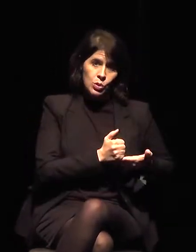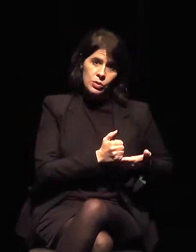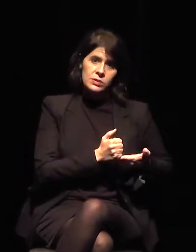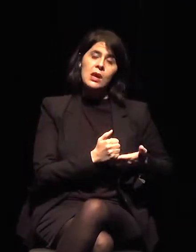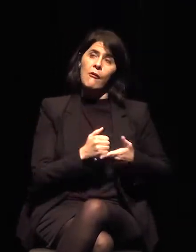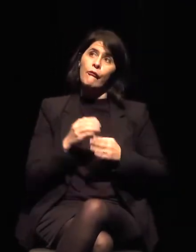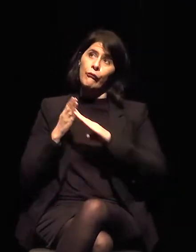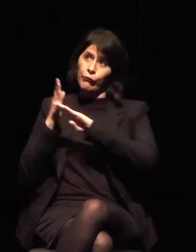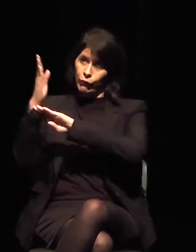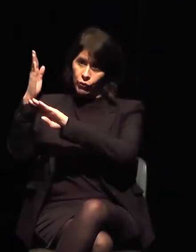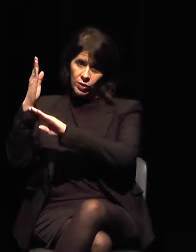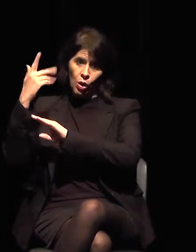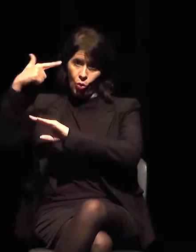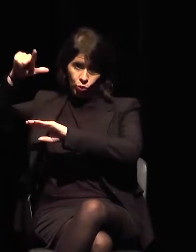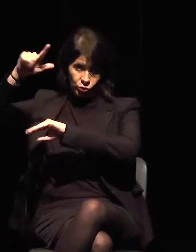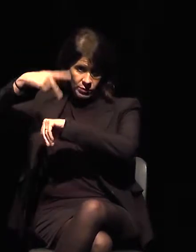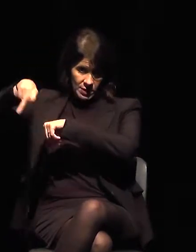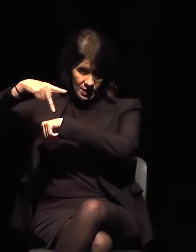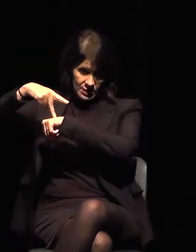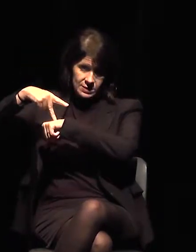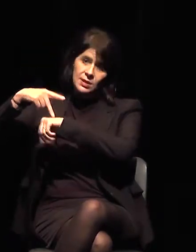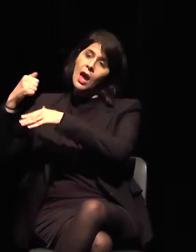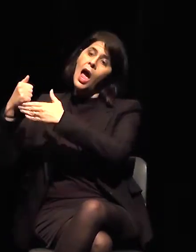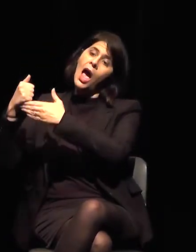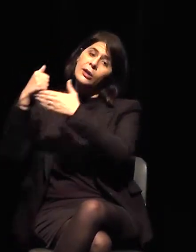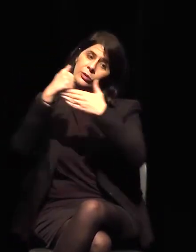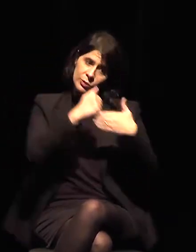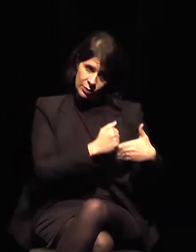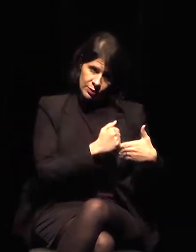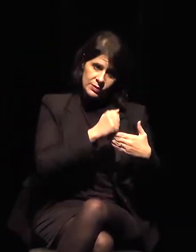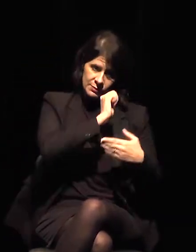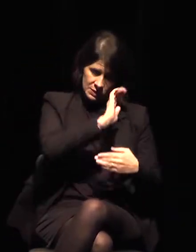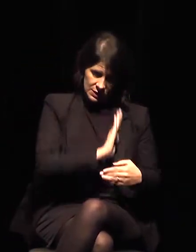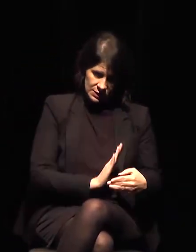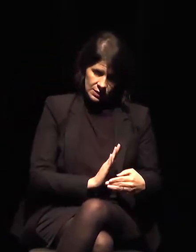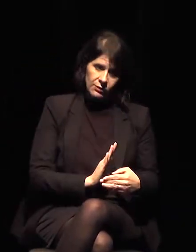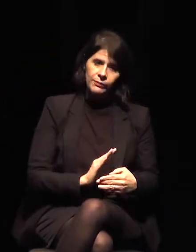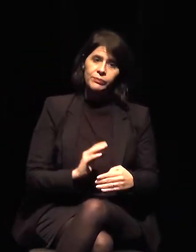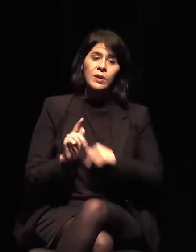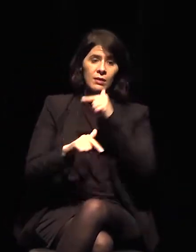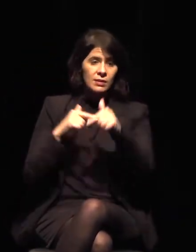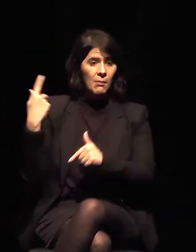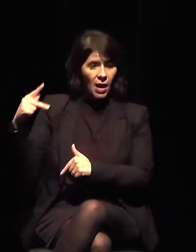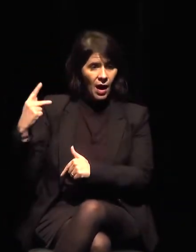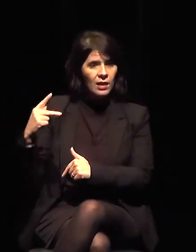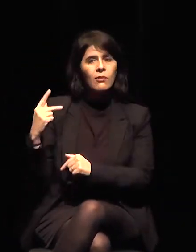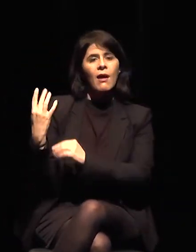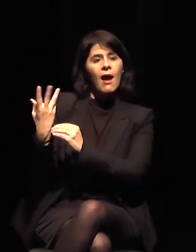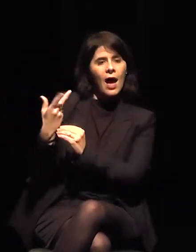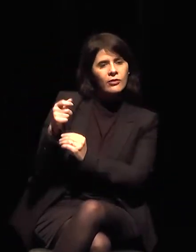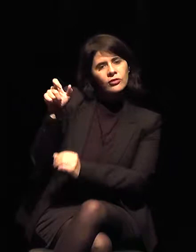brasileña que participó en la exposición llamada Bienal Sur.